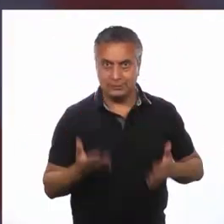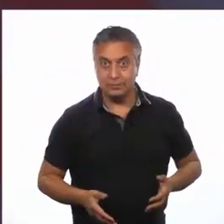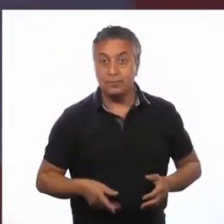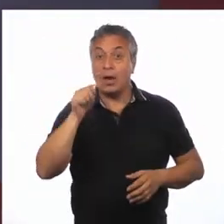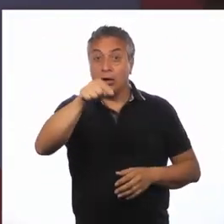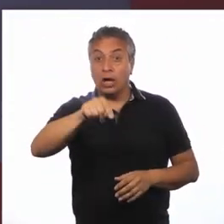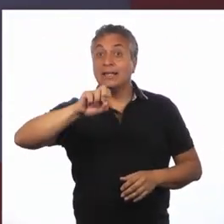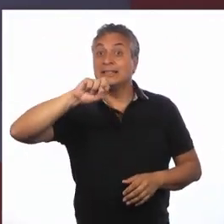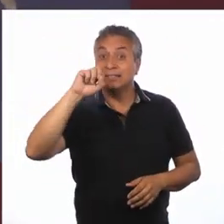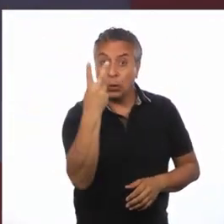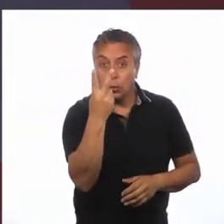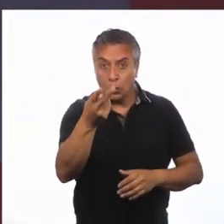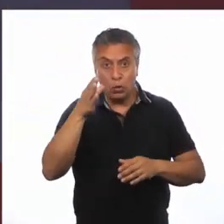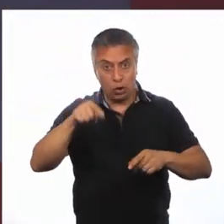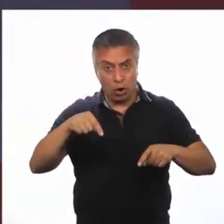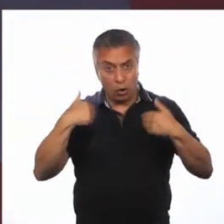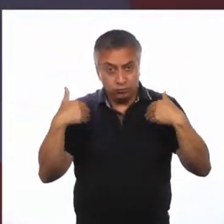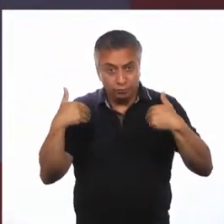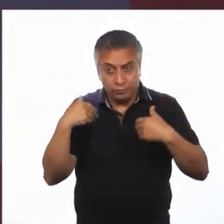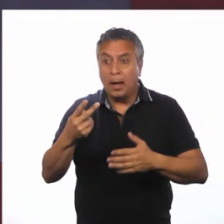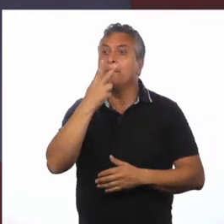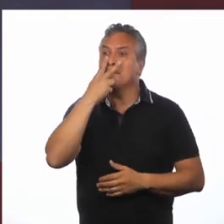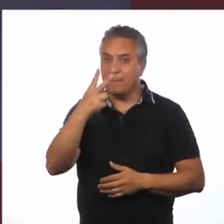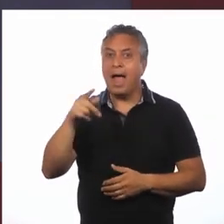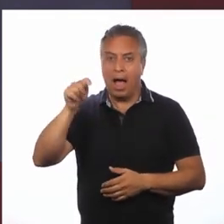Ahora Lo utilizaremos